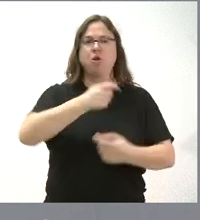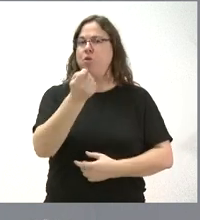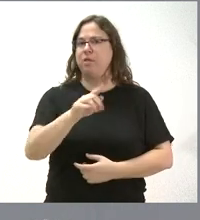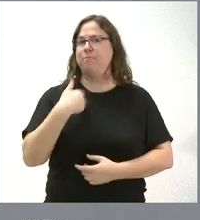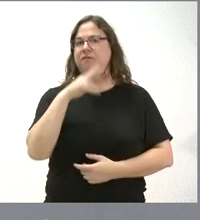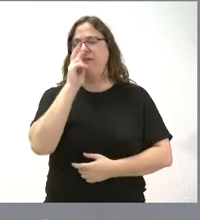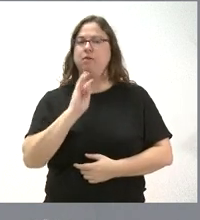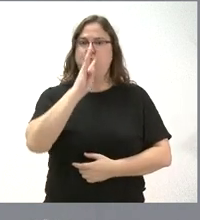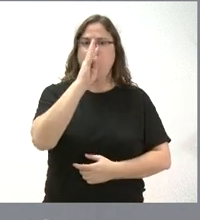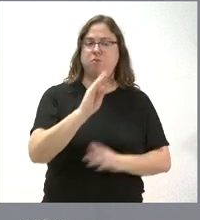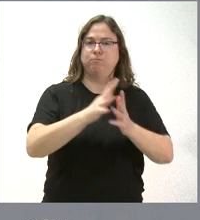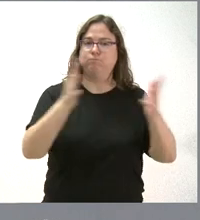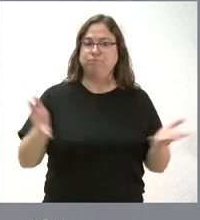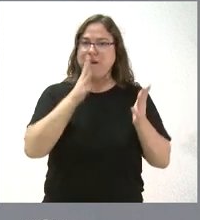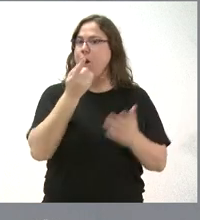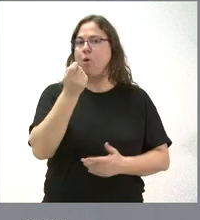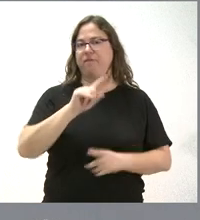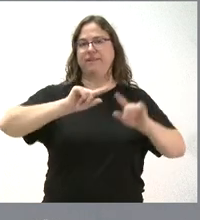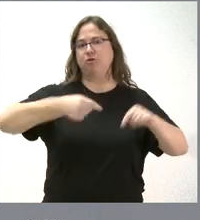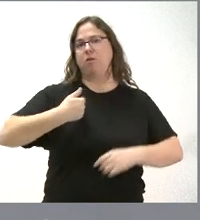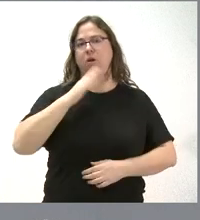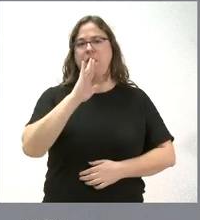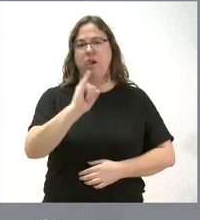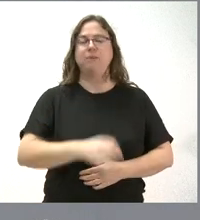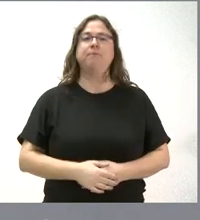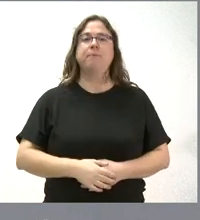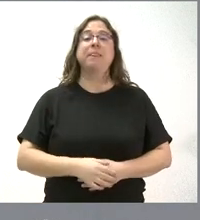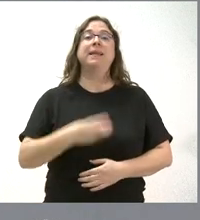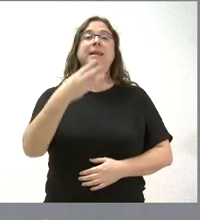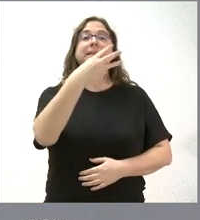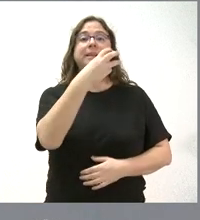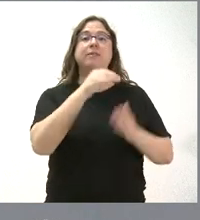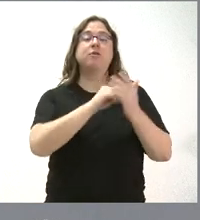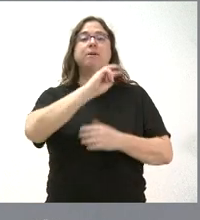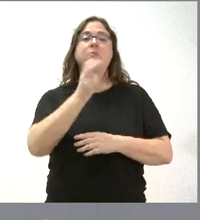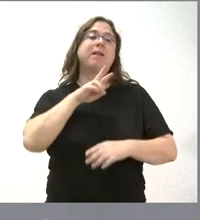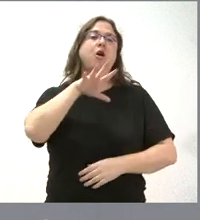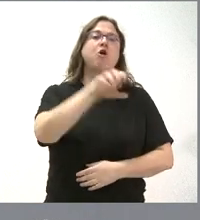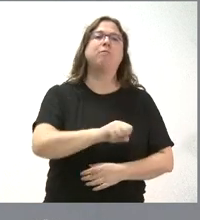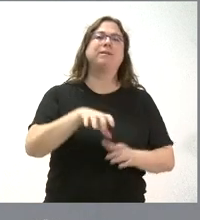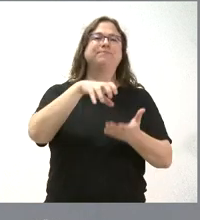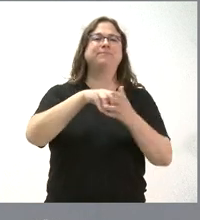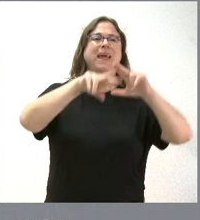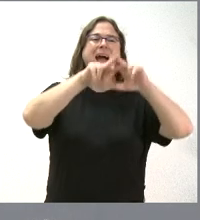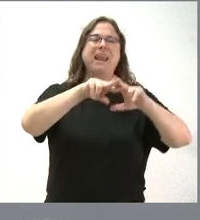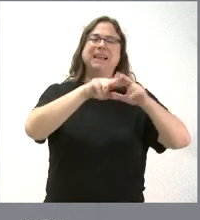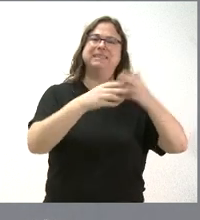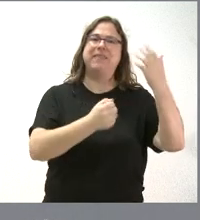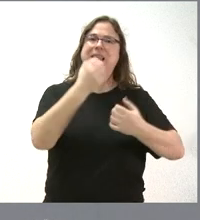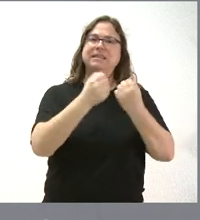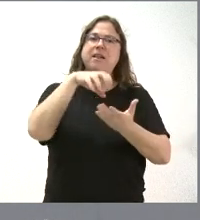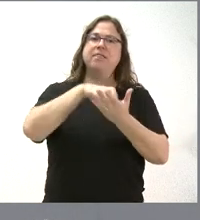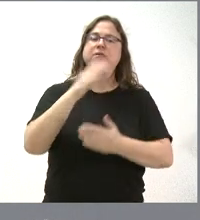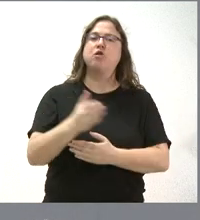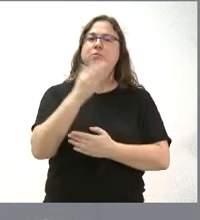o impulsar en este momento. 300.000 euros para la compra de un equipo de análisis de leche para el Centro de